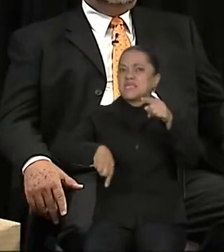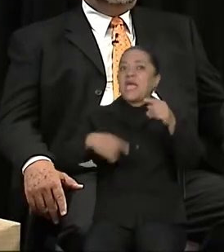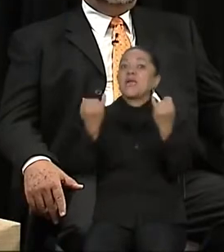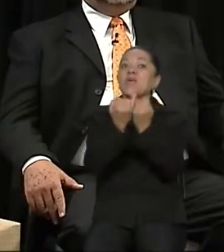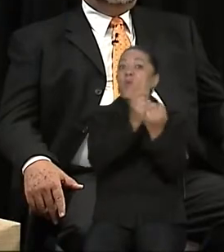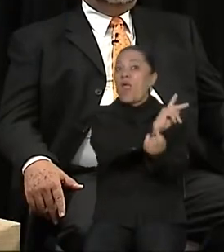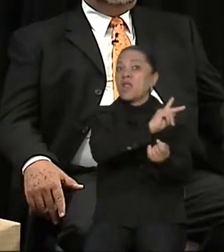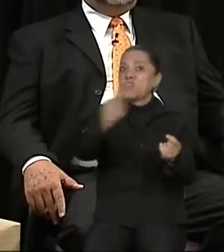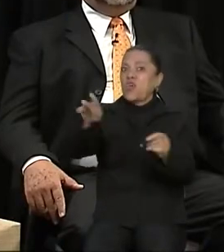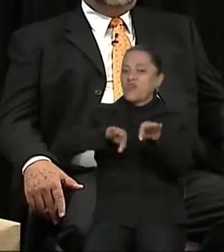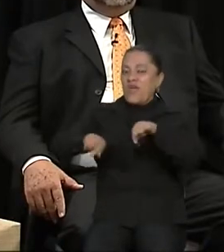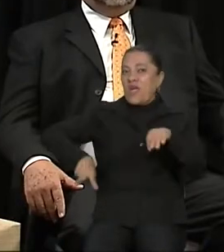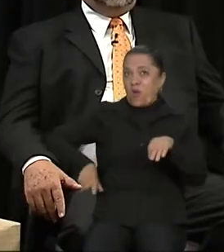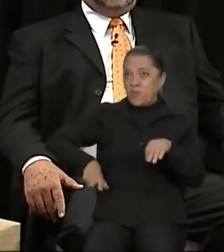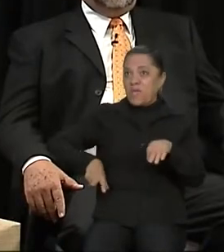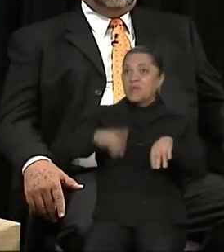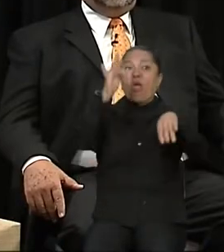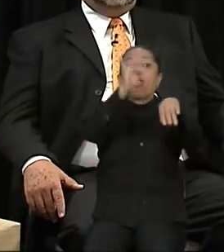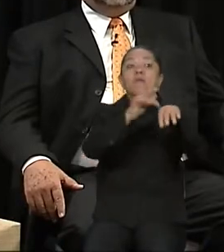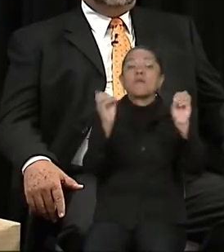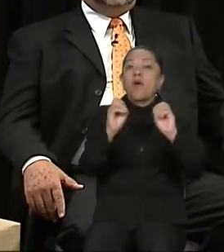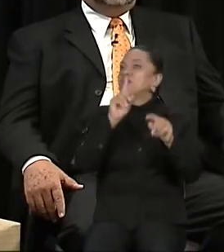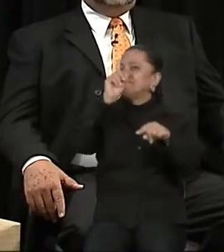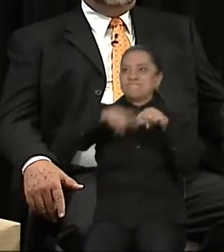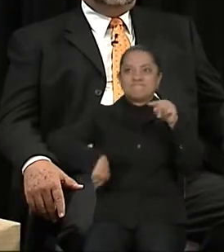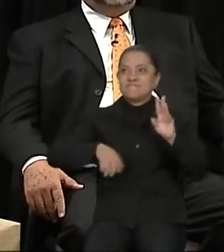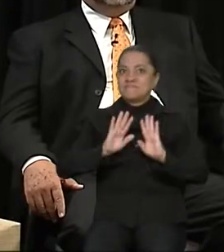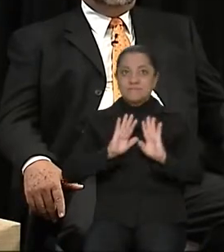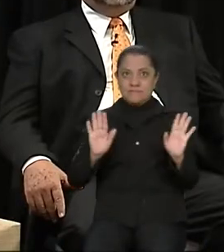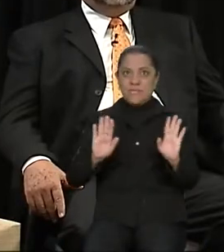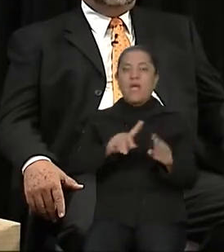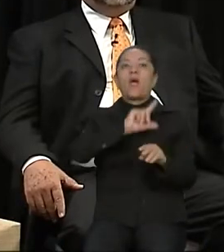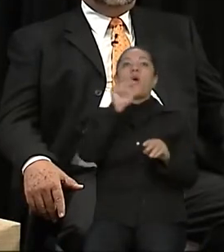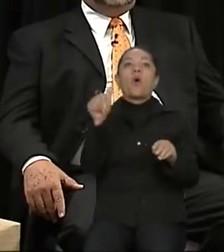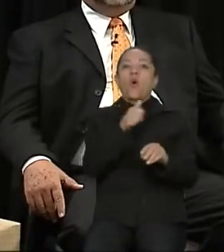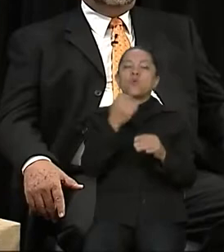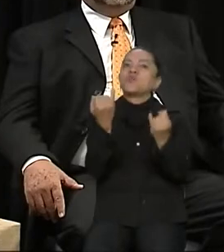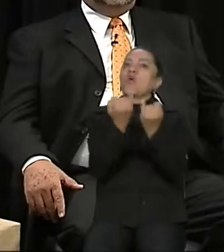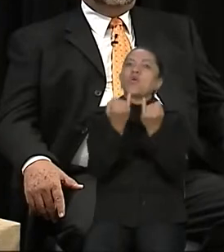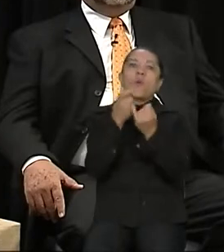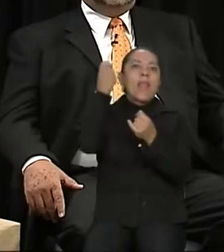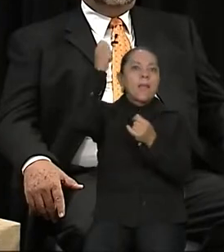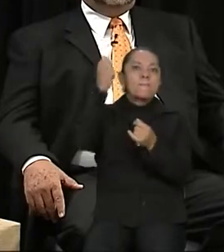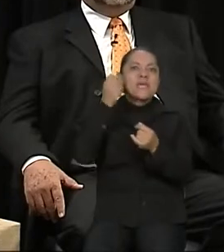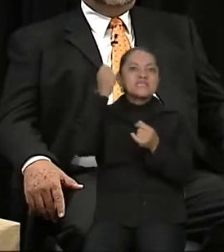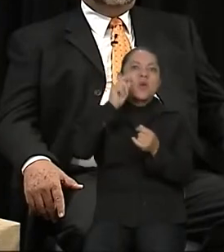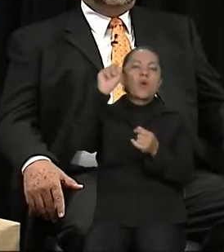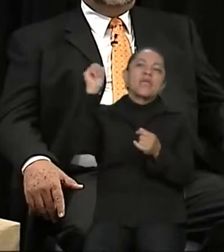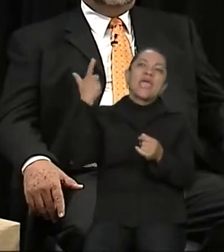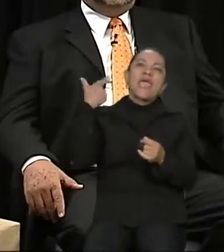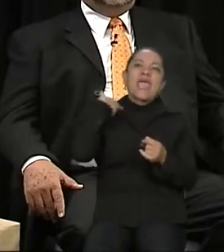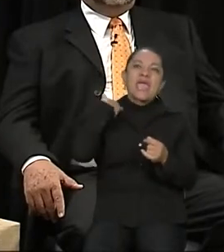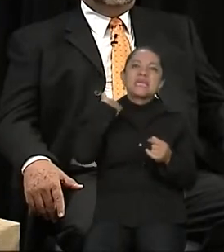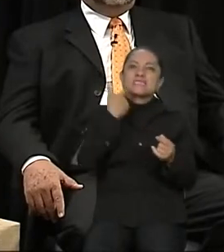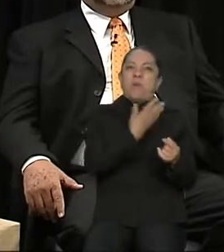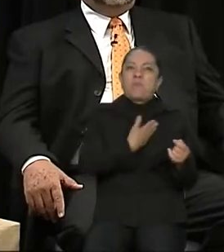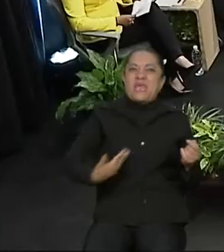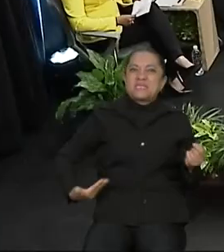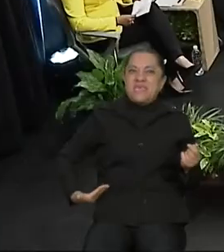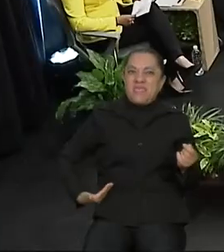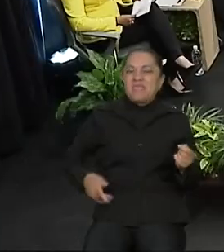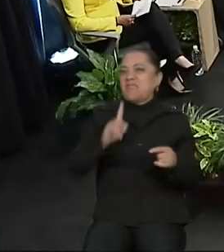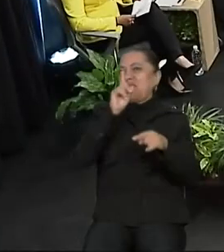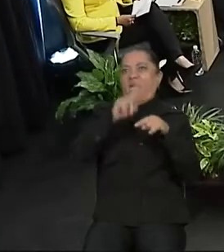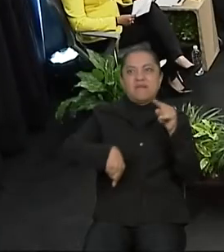propuesta es la eliminación de las pensiones a los expresidentes. Otra más, la transparencia y la rendición de cuentas. Para nosotros